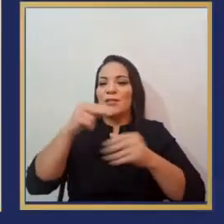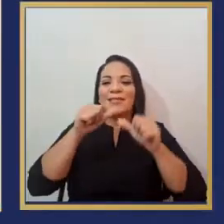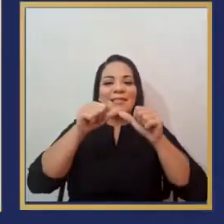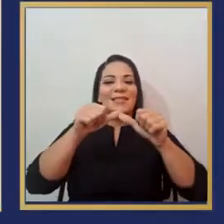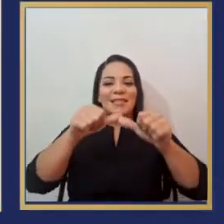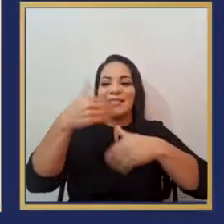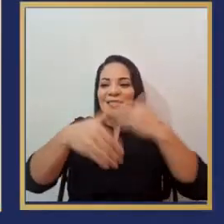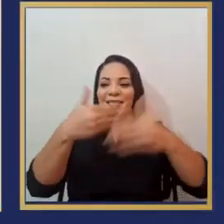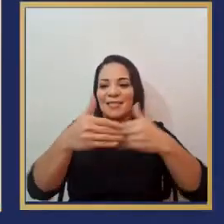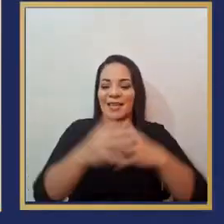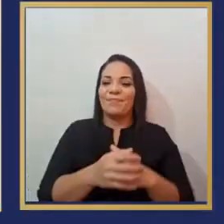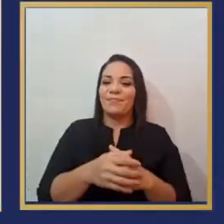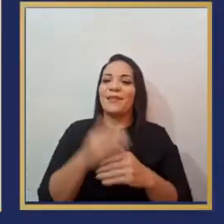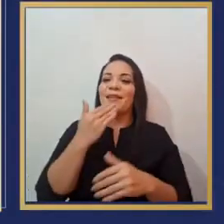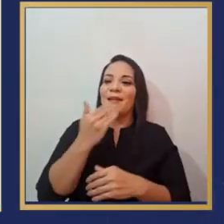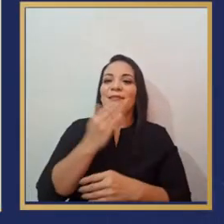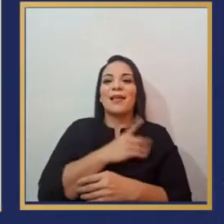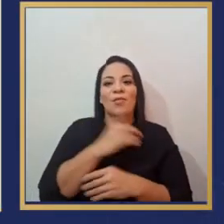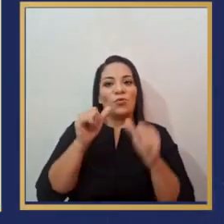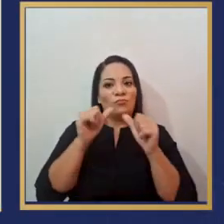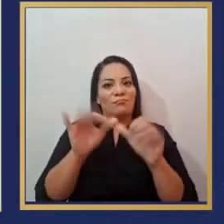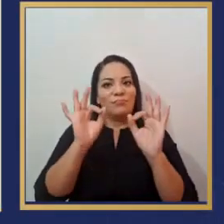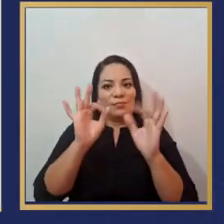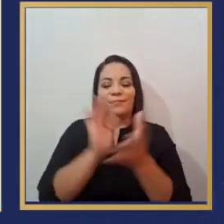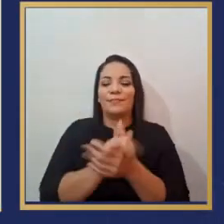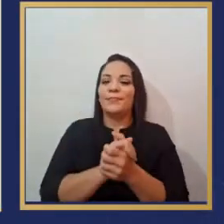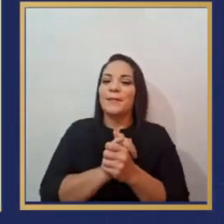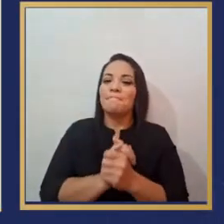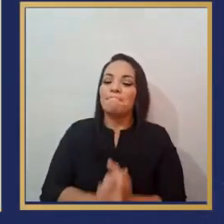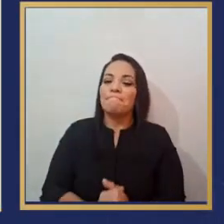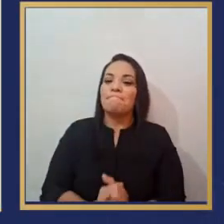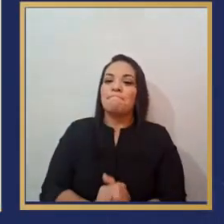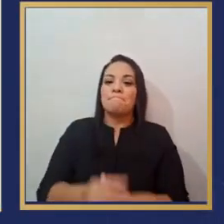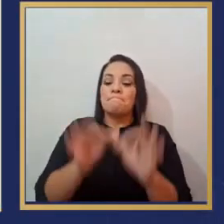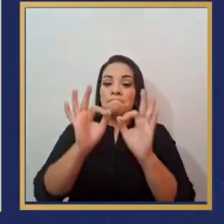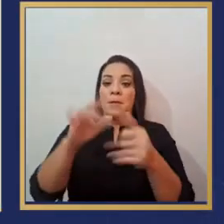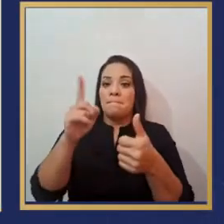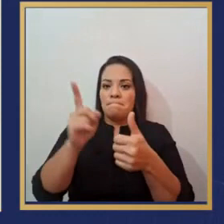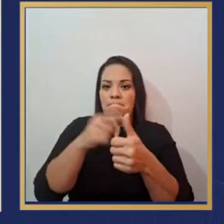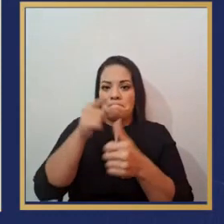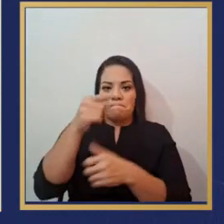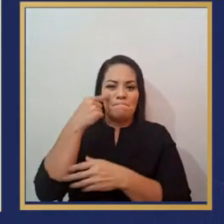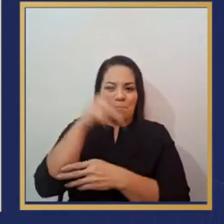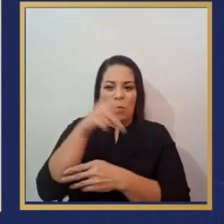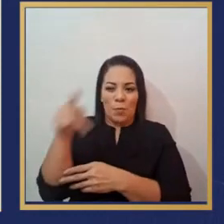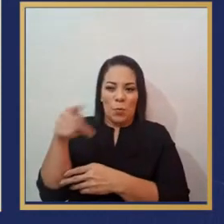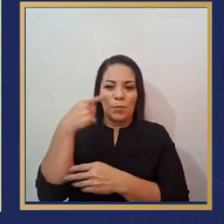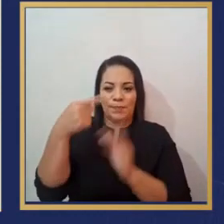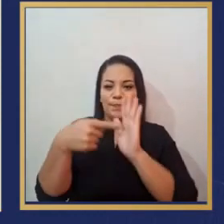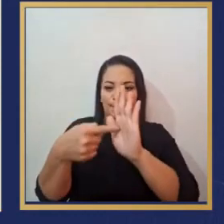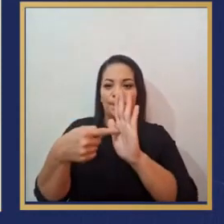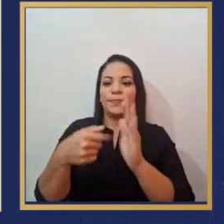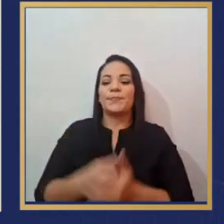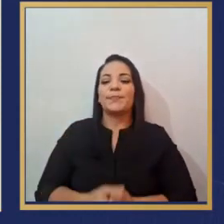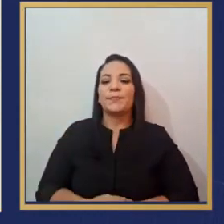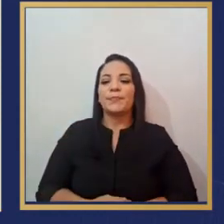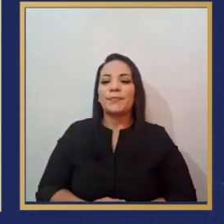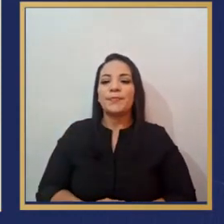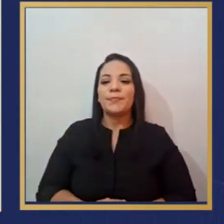llegando, gracias a Dios. En la primera diapositiva que queríamos compartir con